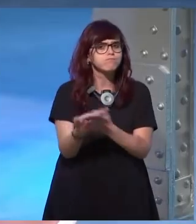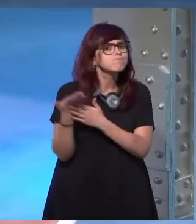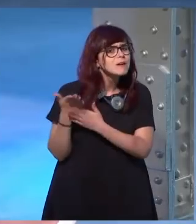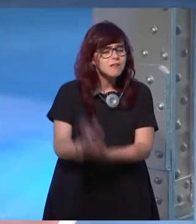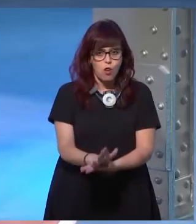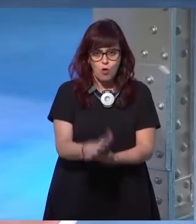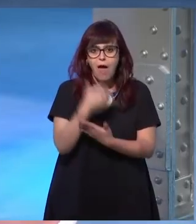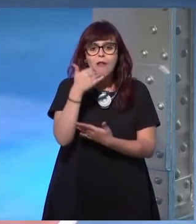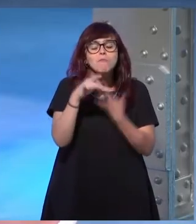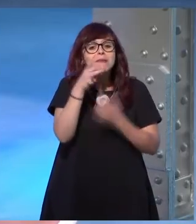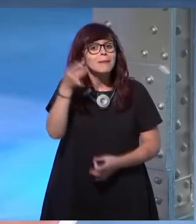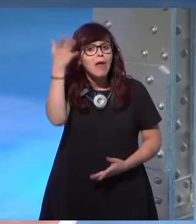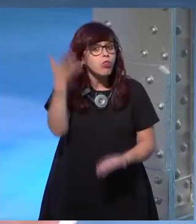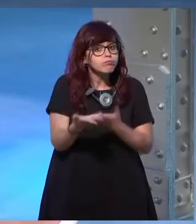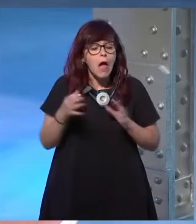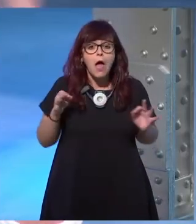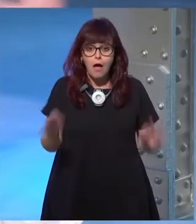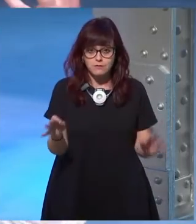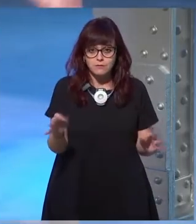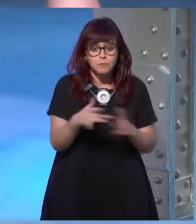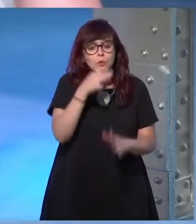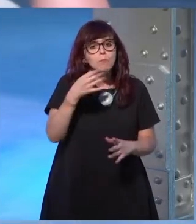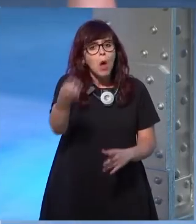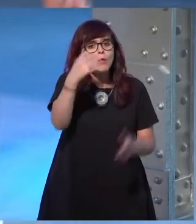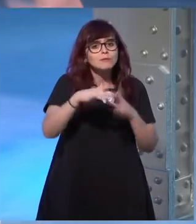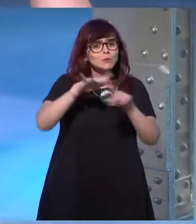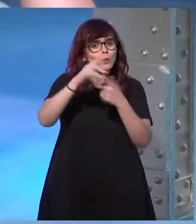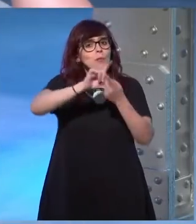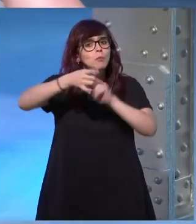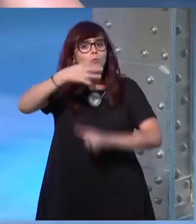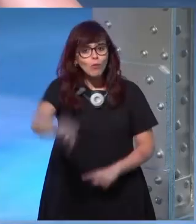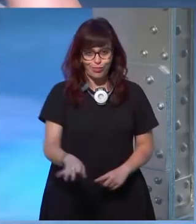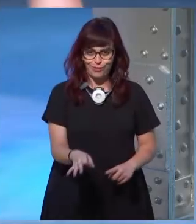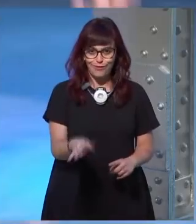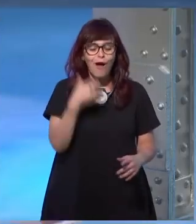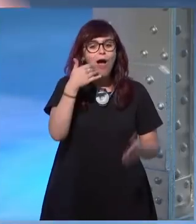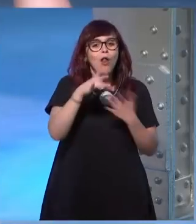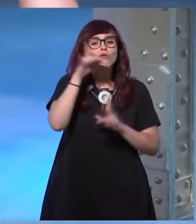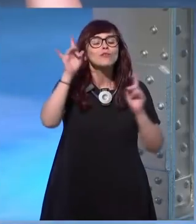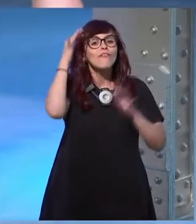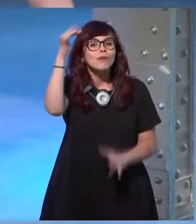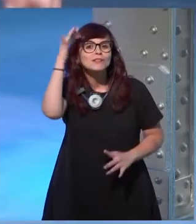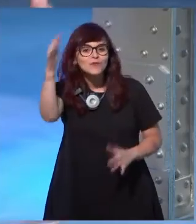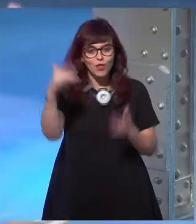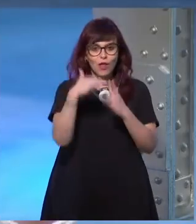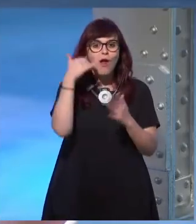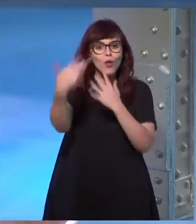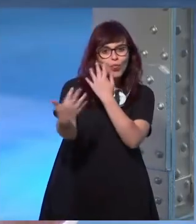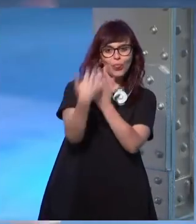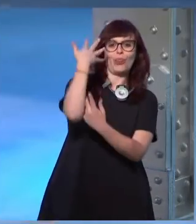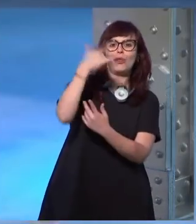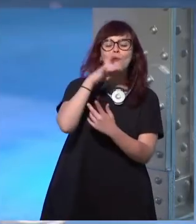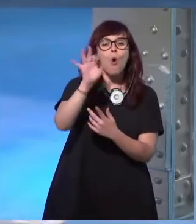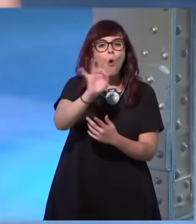es algo inventado que tenemos el poder de cambiar las cosas que no hay una inspiración divina